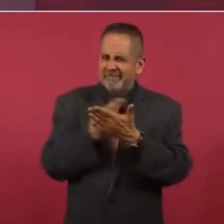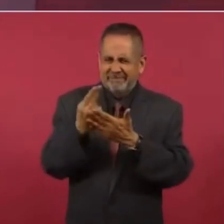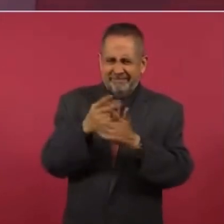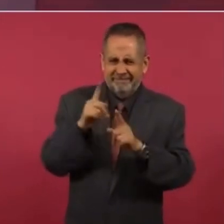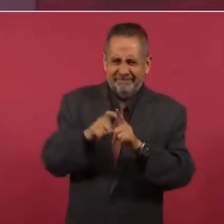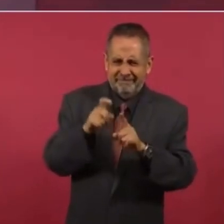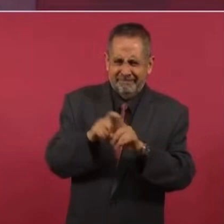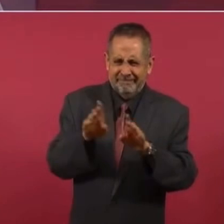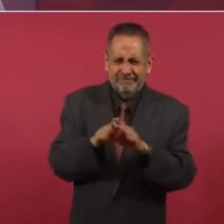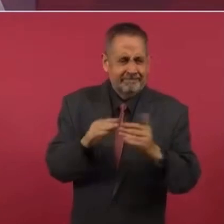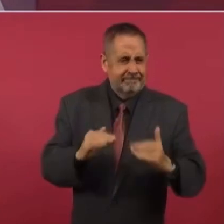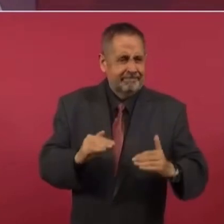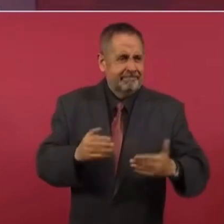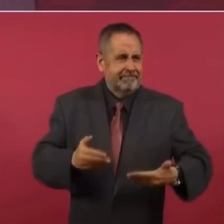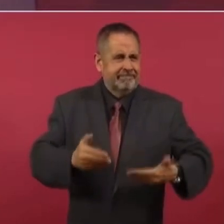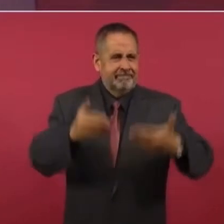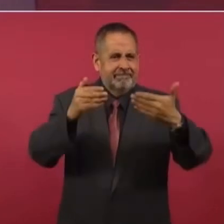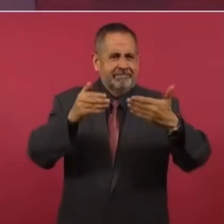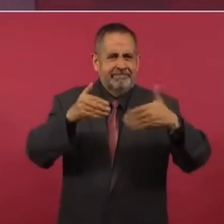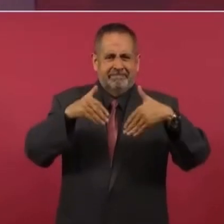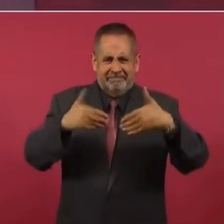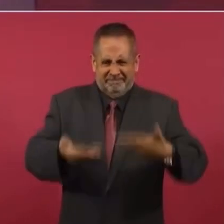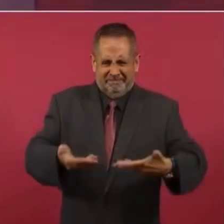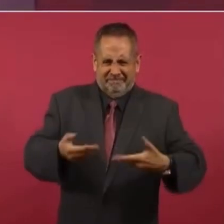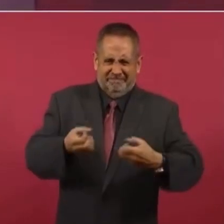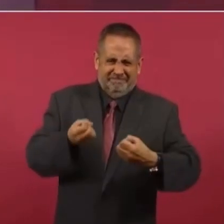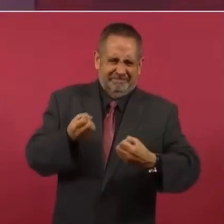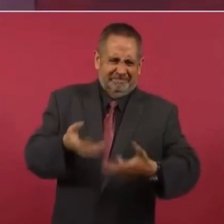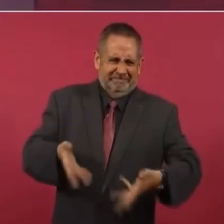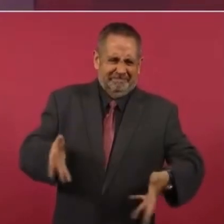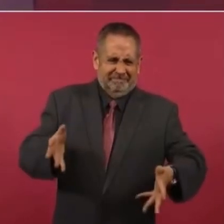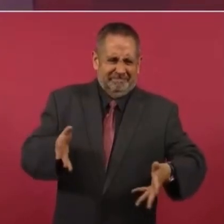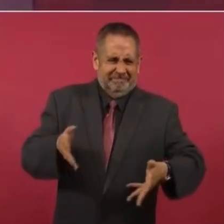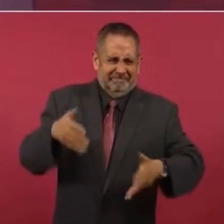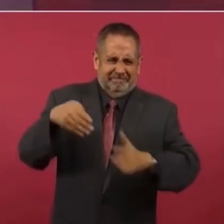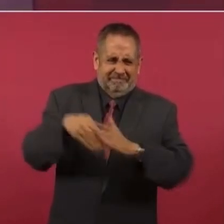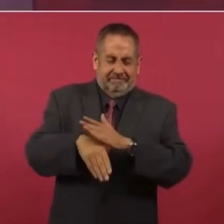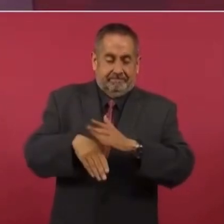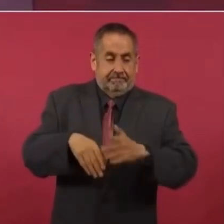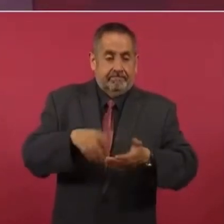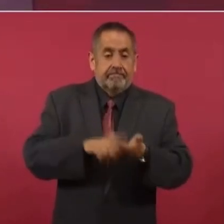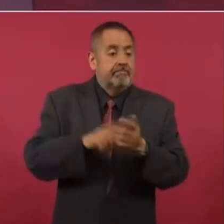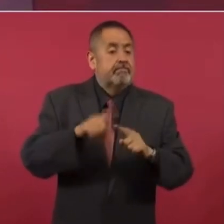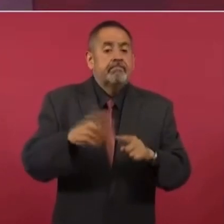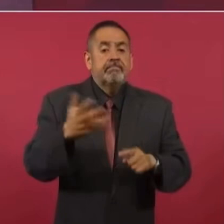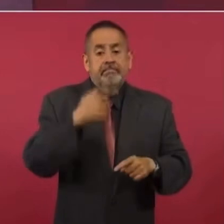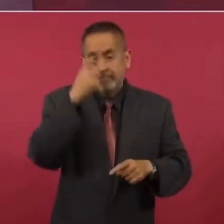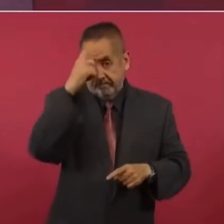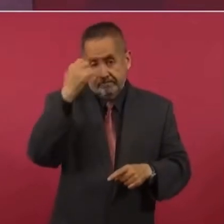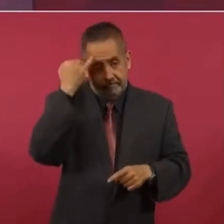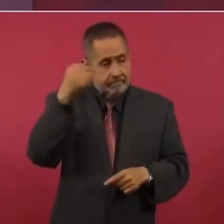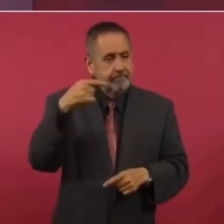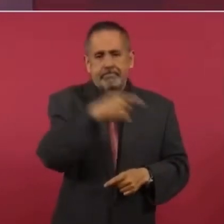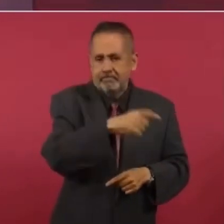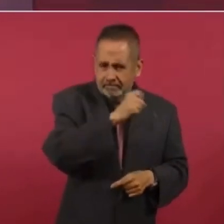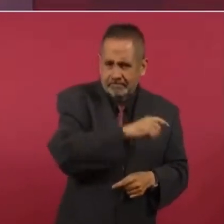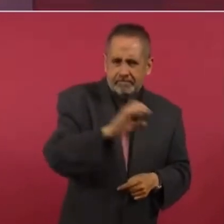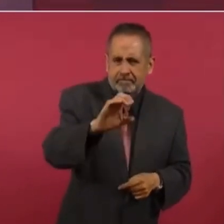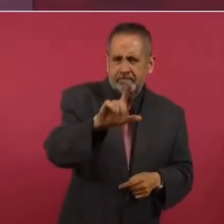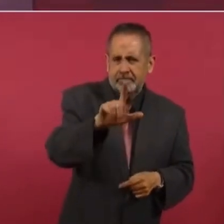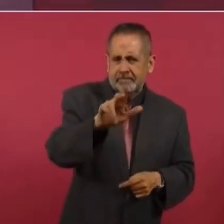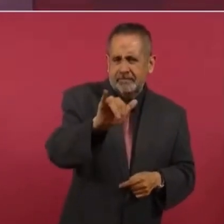los Claudios, Claudio, y todos los mismos, se caían las bardas.